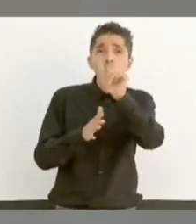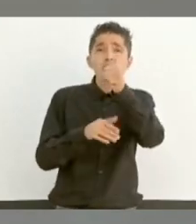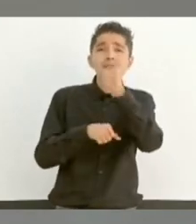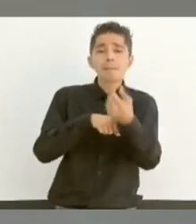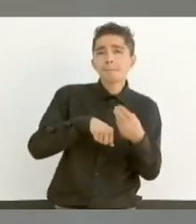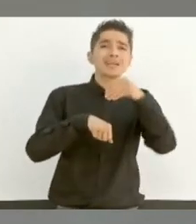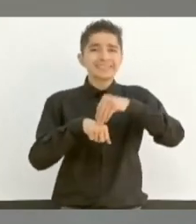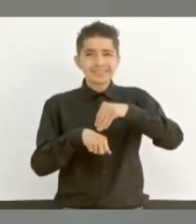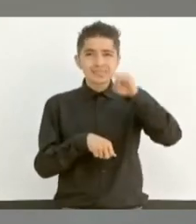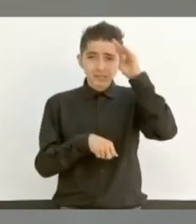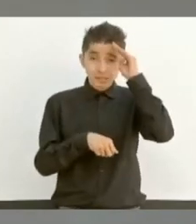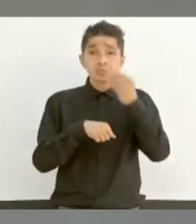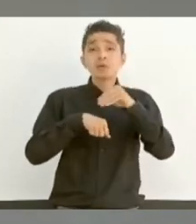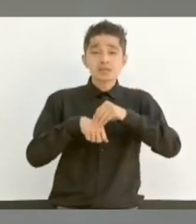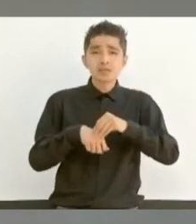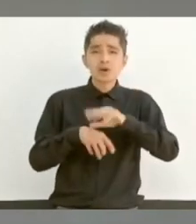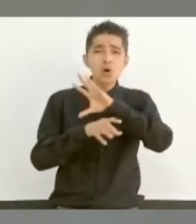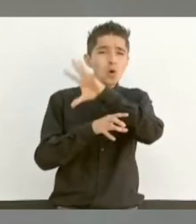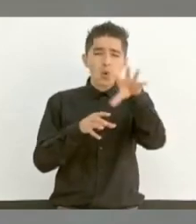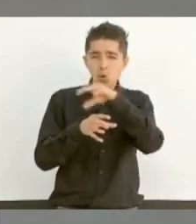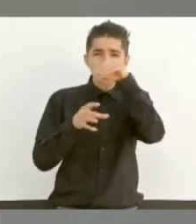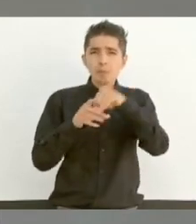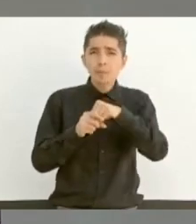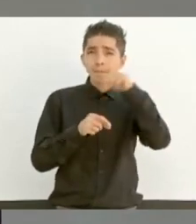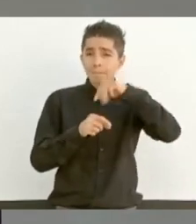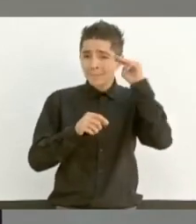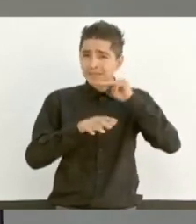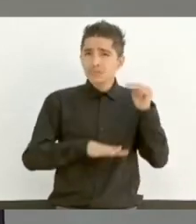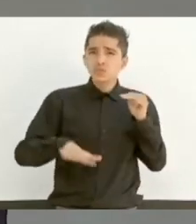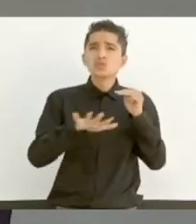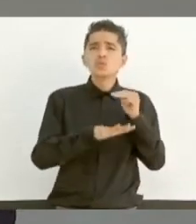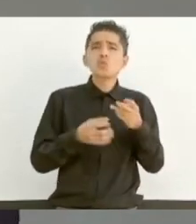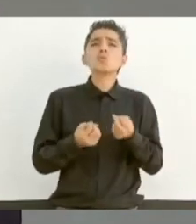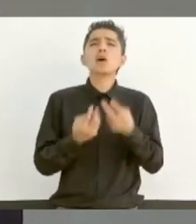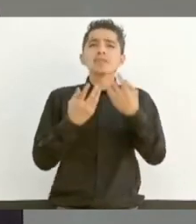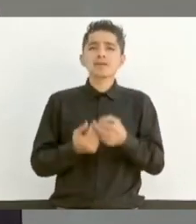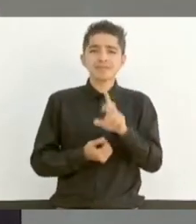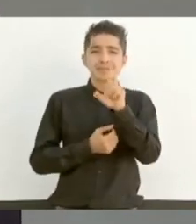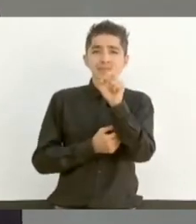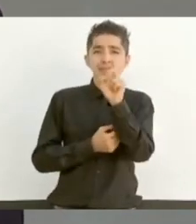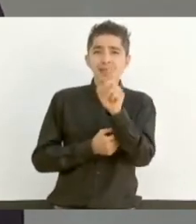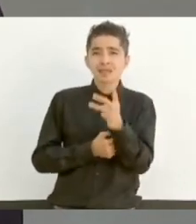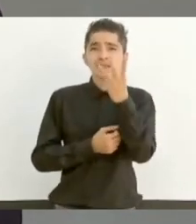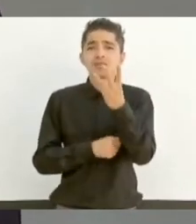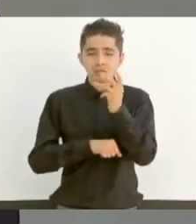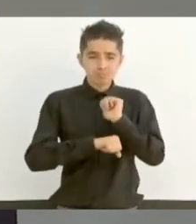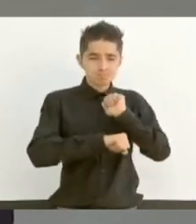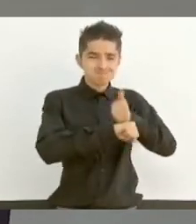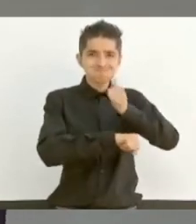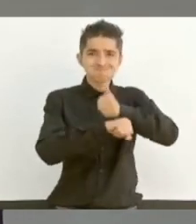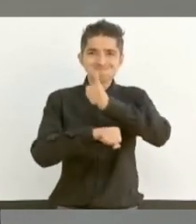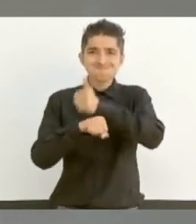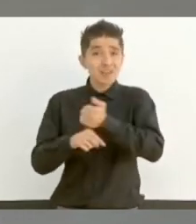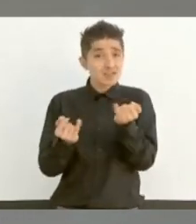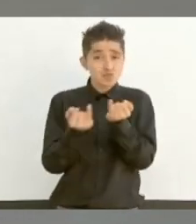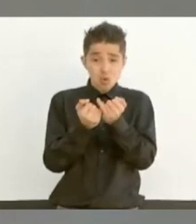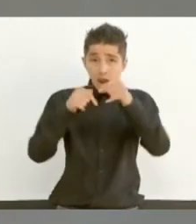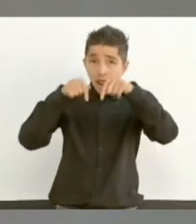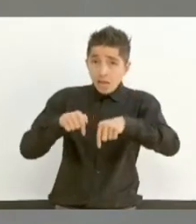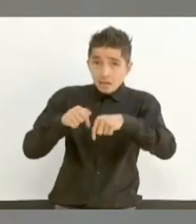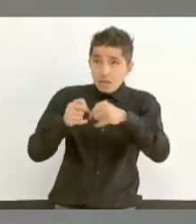En total, vamos a tener en Michoacán 33 cuarteles como este.